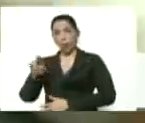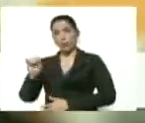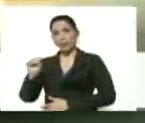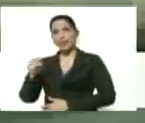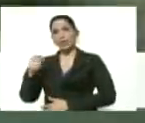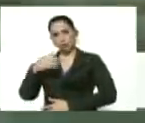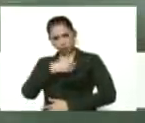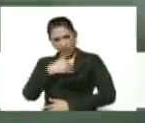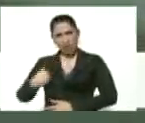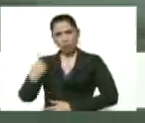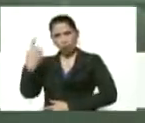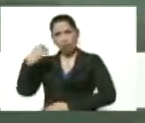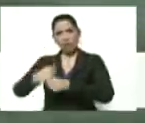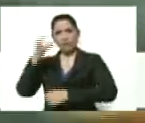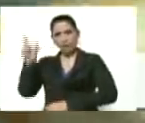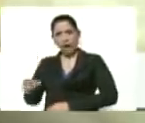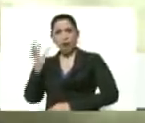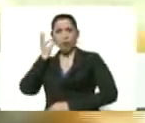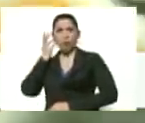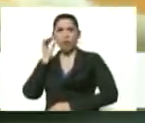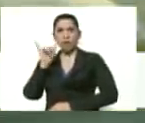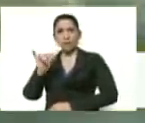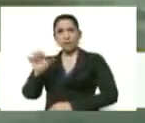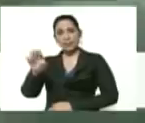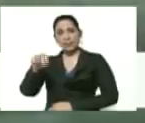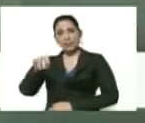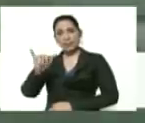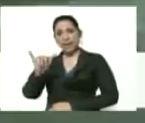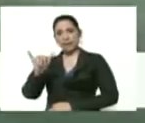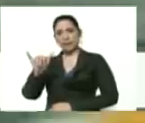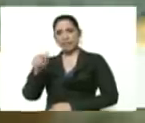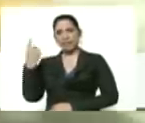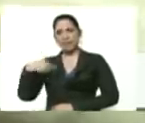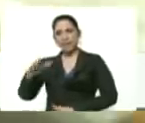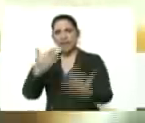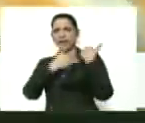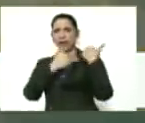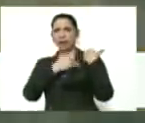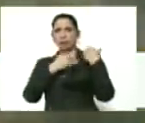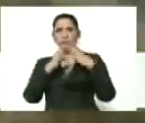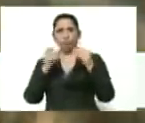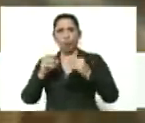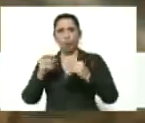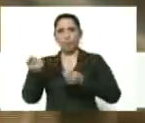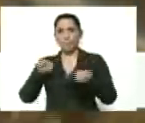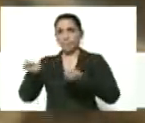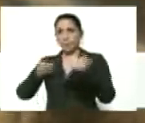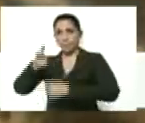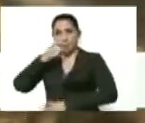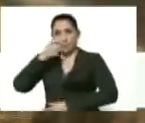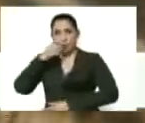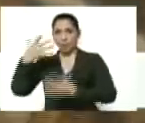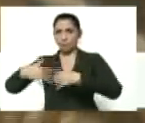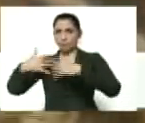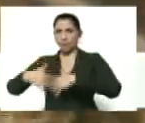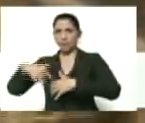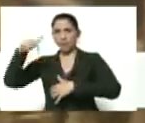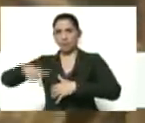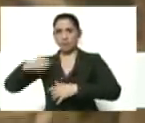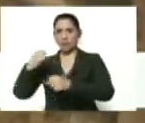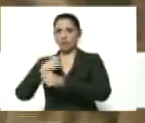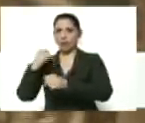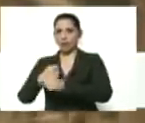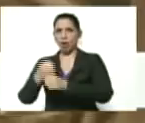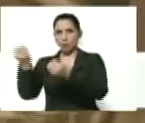una de las trabajadoras Jenny Fernández que tiene a cargo toda la gerencia de esta planta como trabajadora nos dé